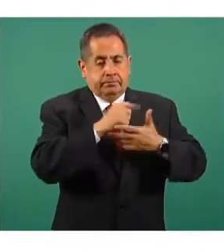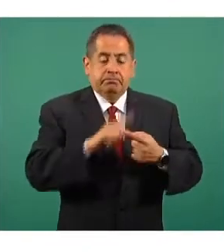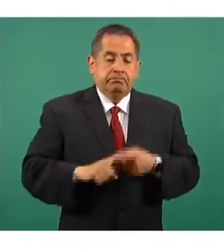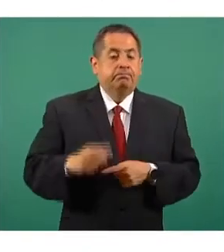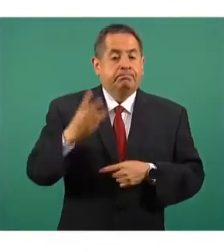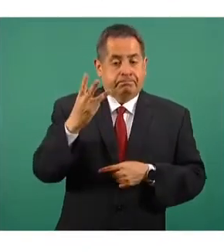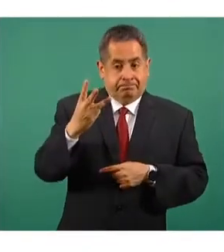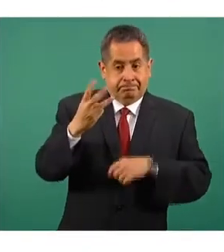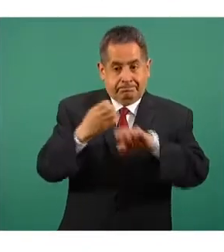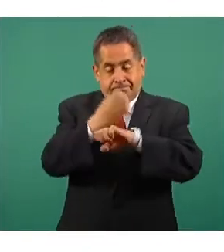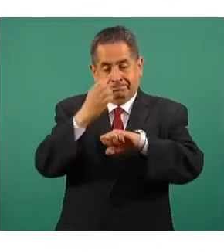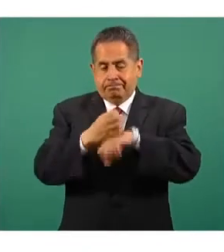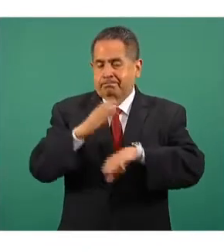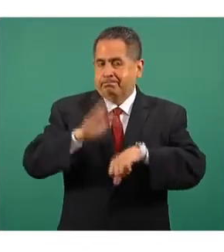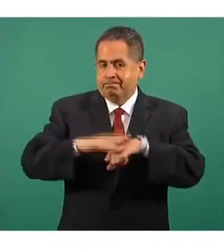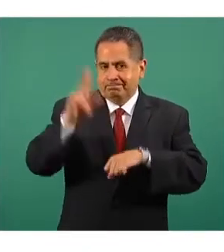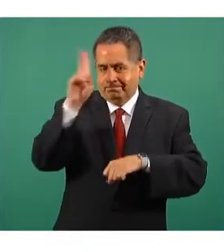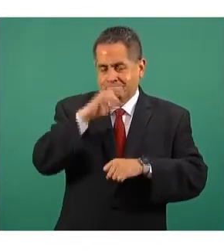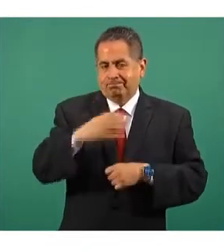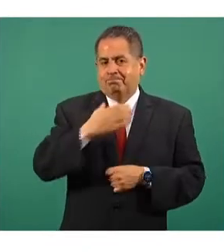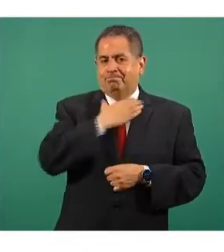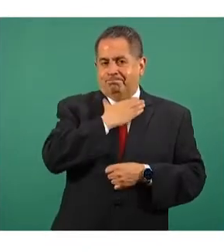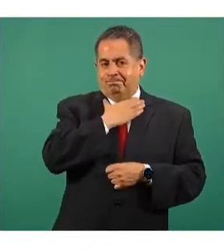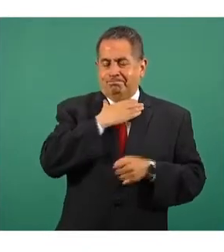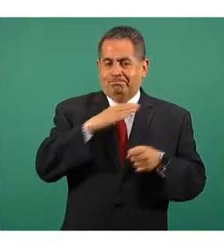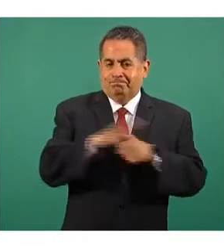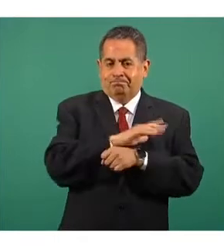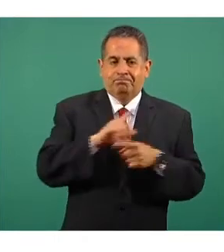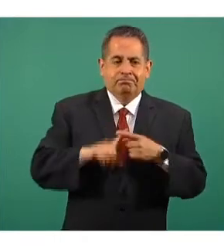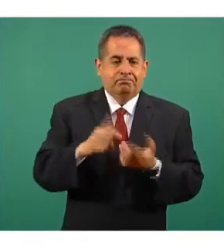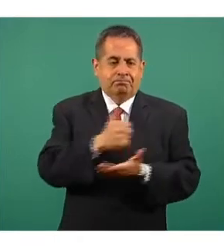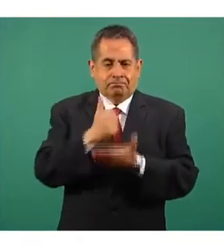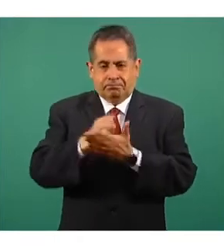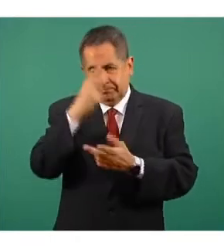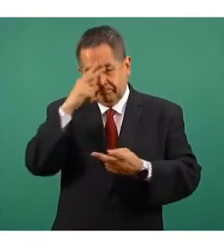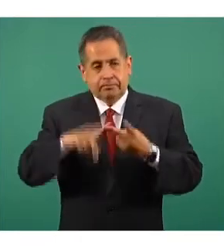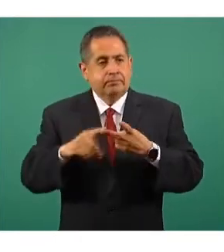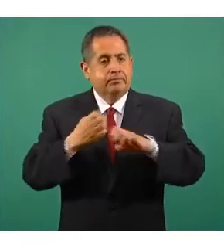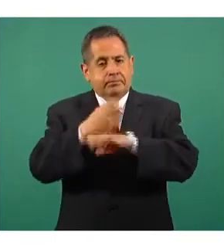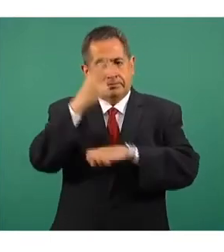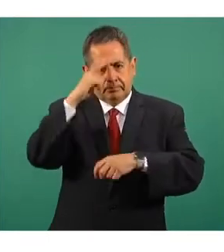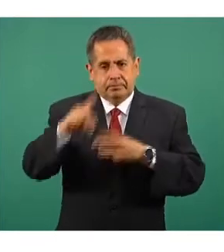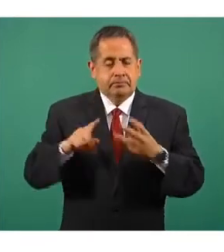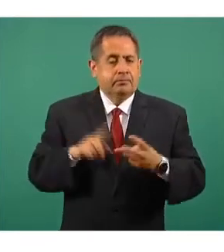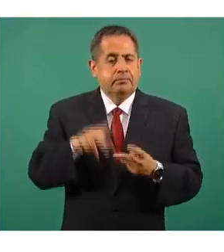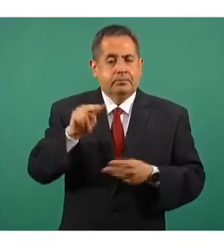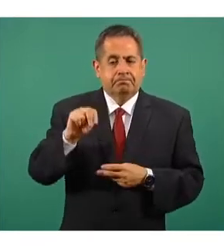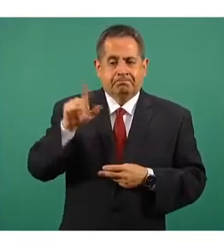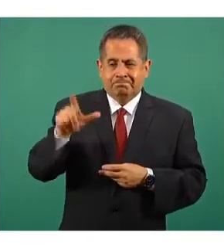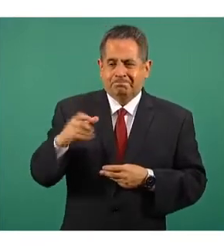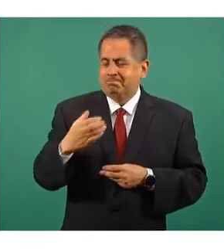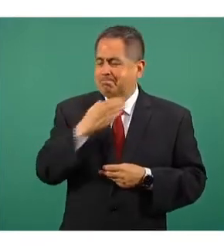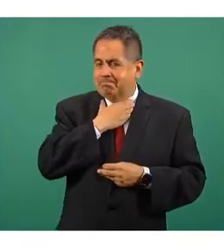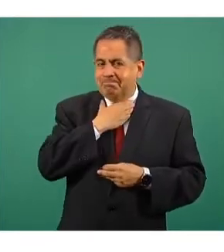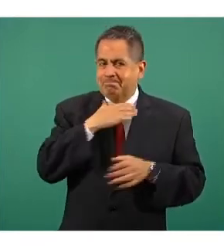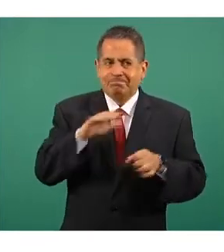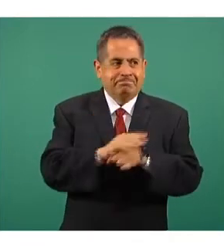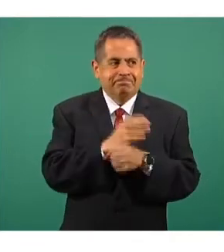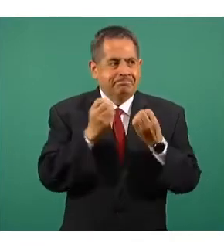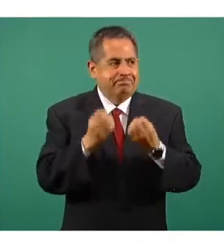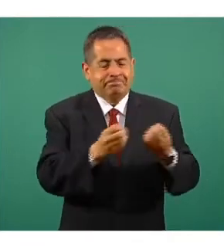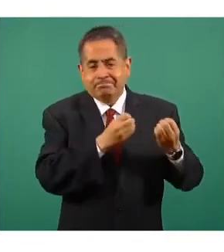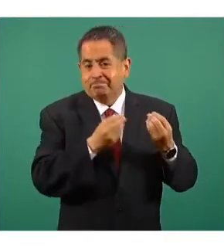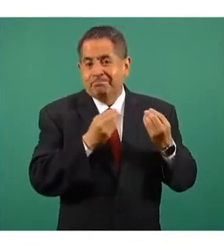una ocupación mayor del 70 por ciento, la Ciudad de México, el Estado de México y Nuevo León. Los otros